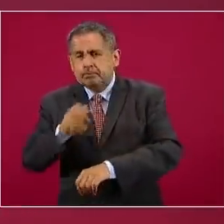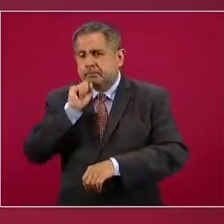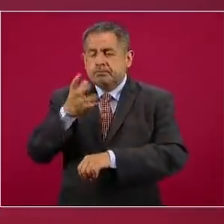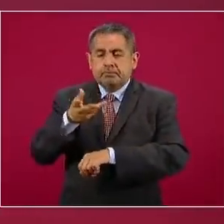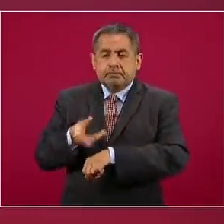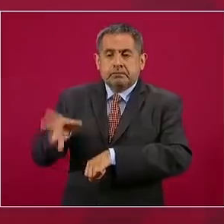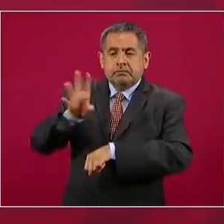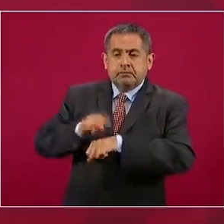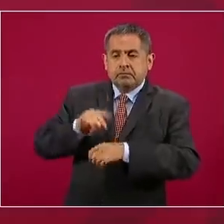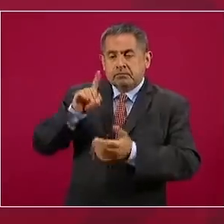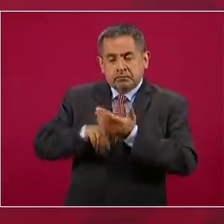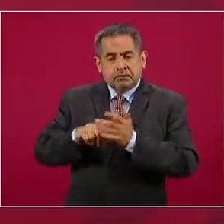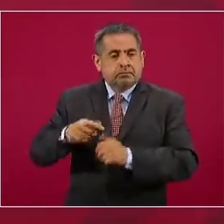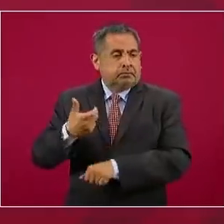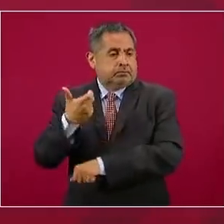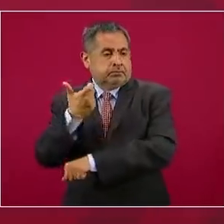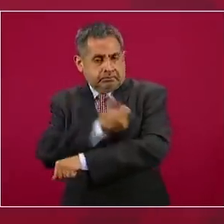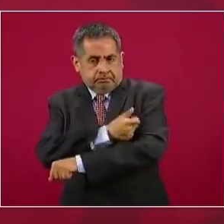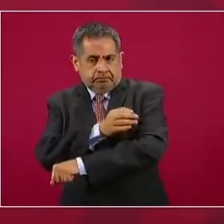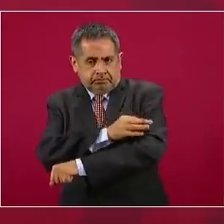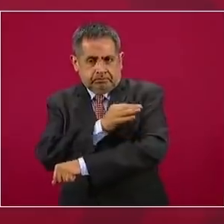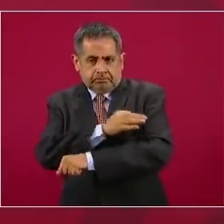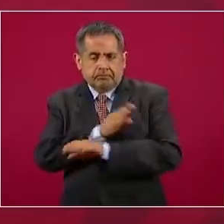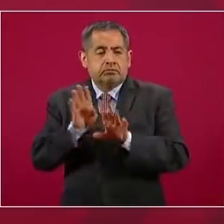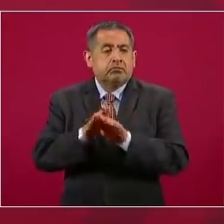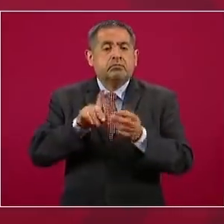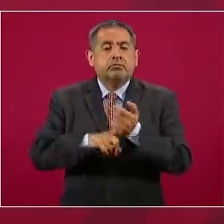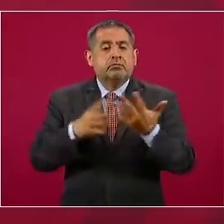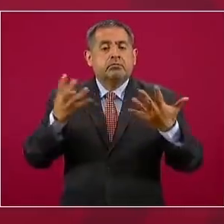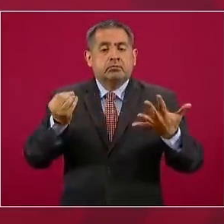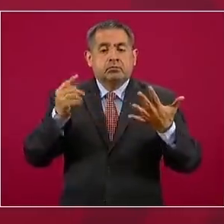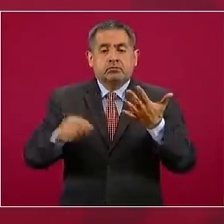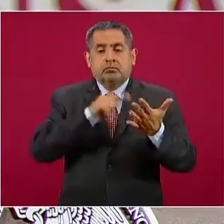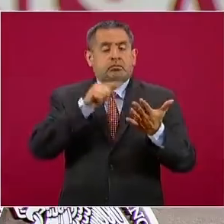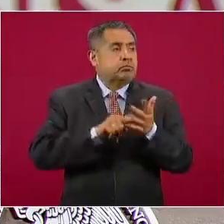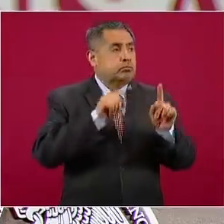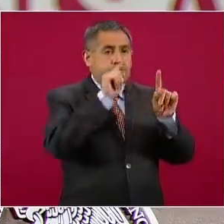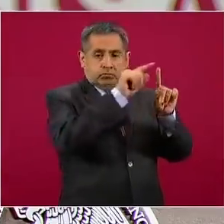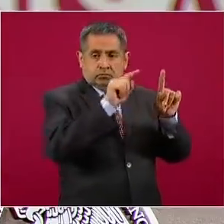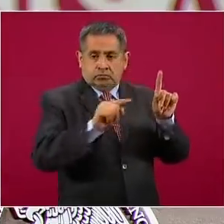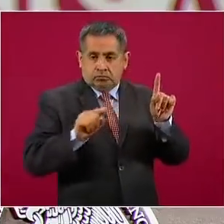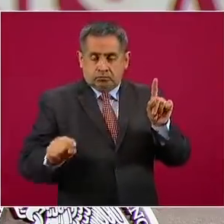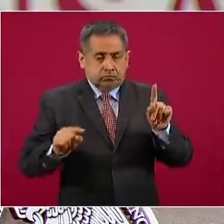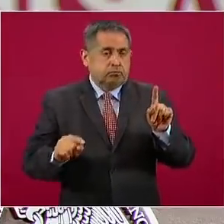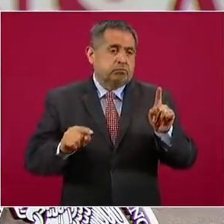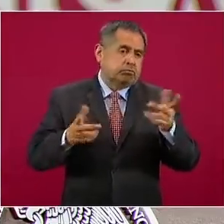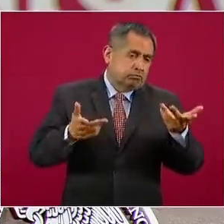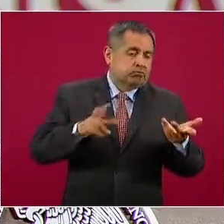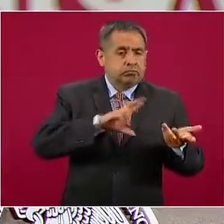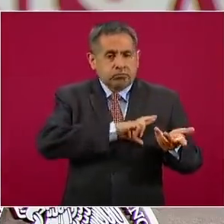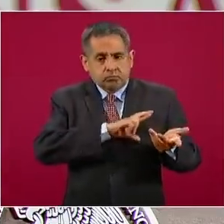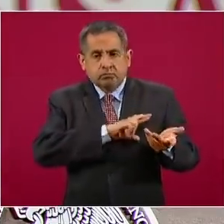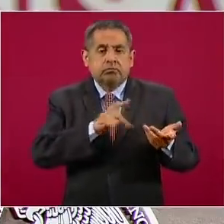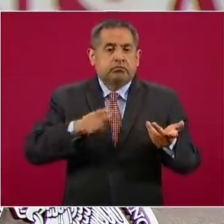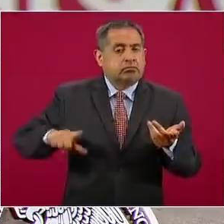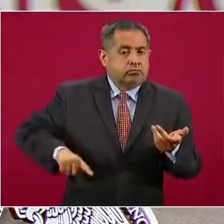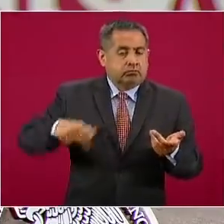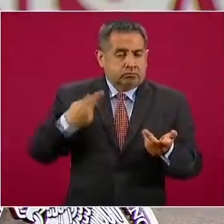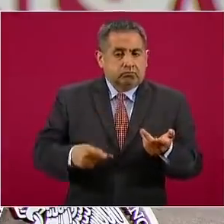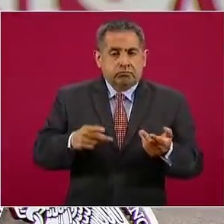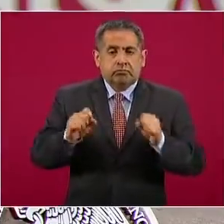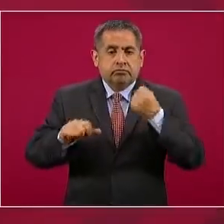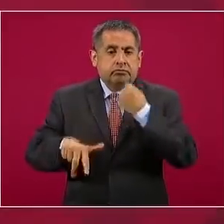para su ejecución ya en este momento en nueve centros de salud públicos y privados distribuidos en